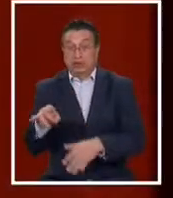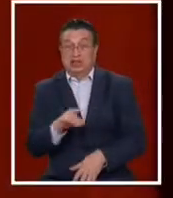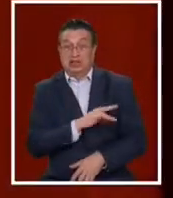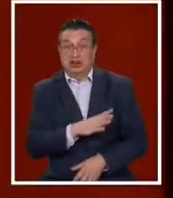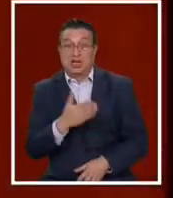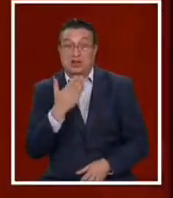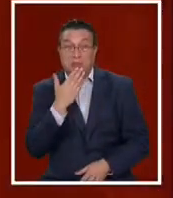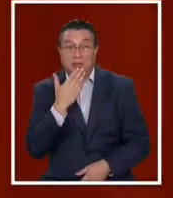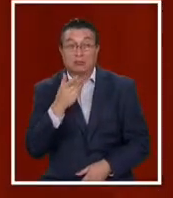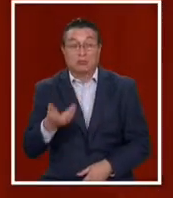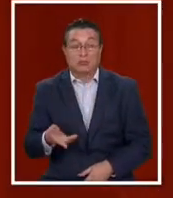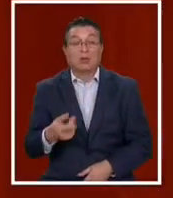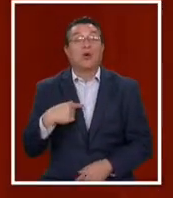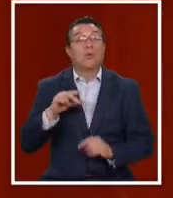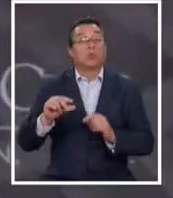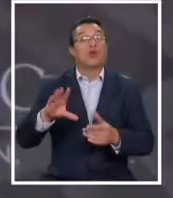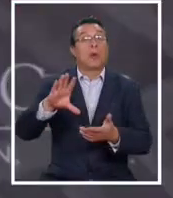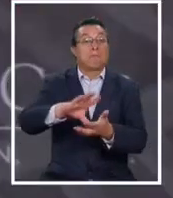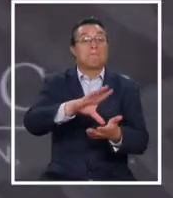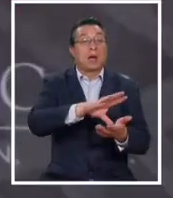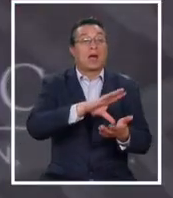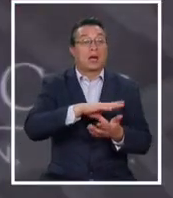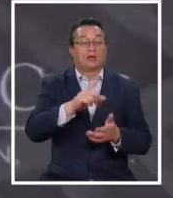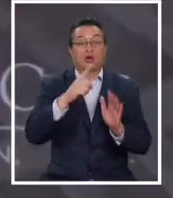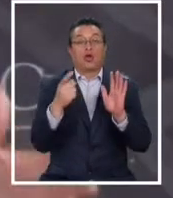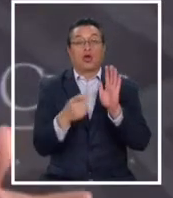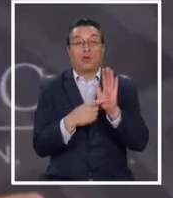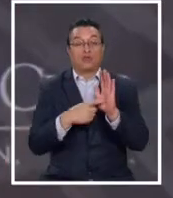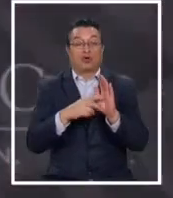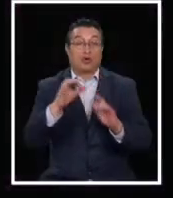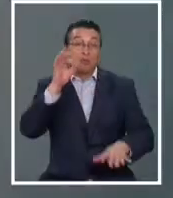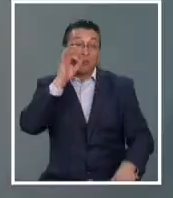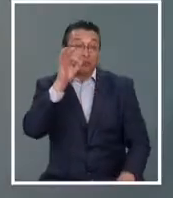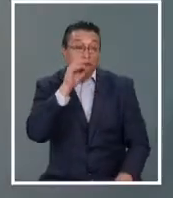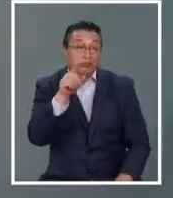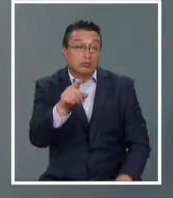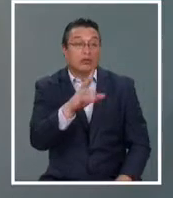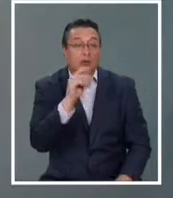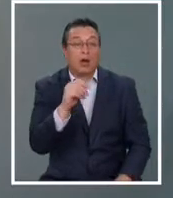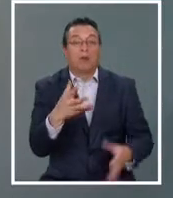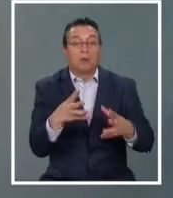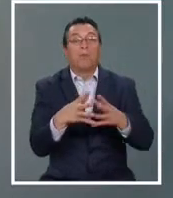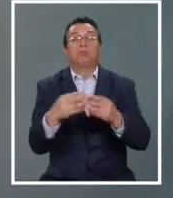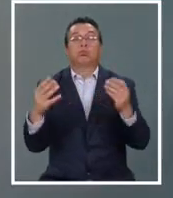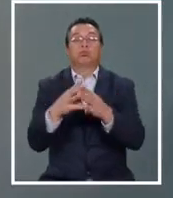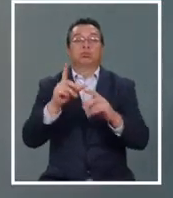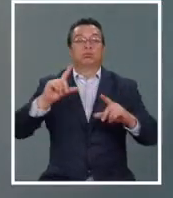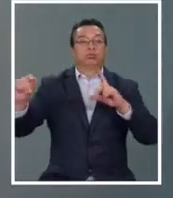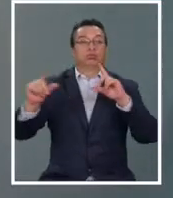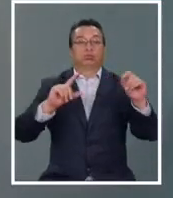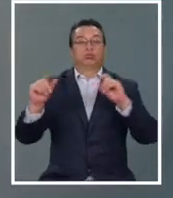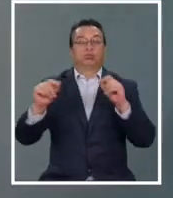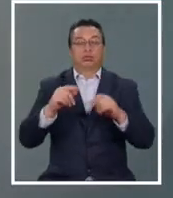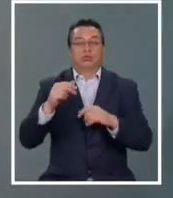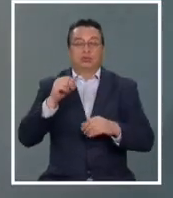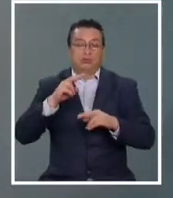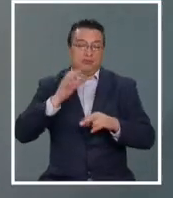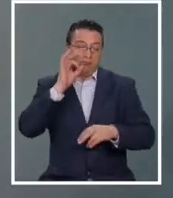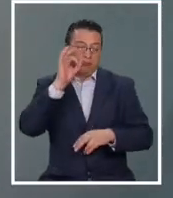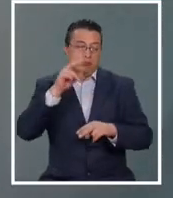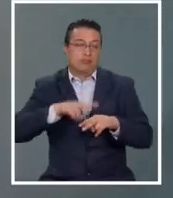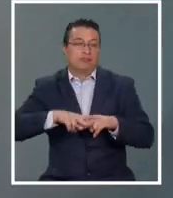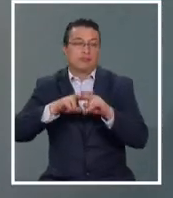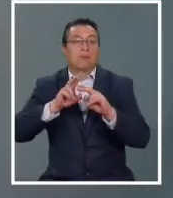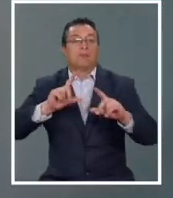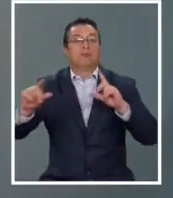En los pocos países que han establecido el impuesto al patrimonio se ha producido una fuga de altos patrimonios